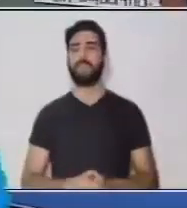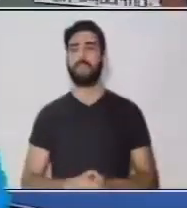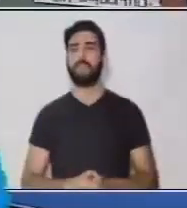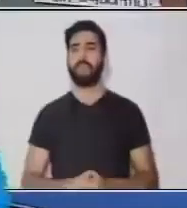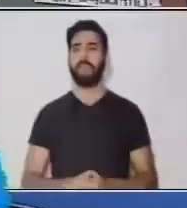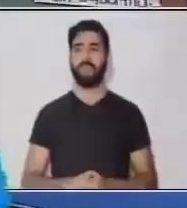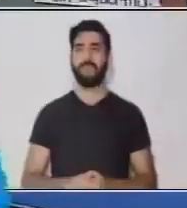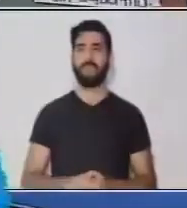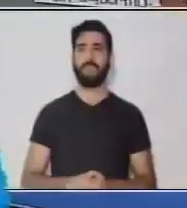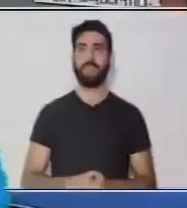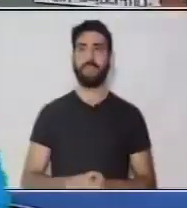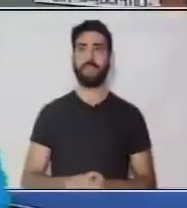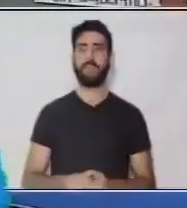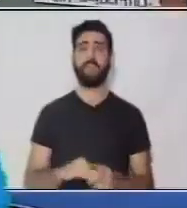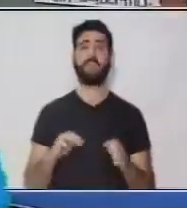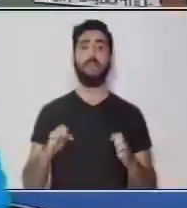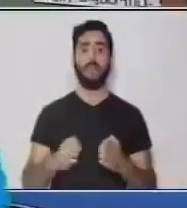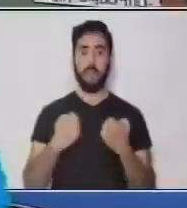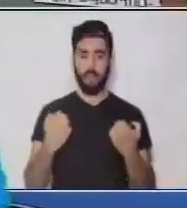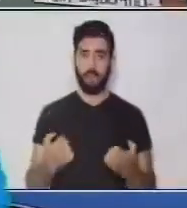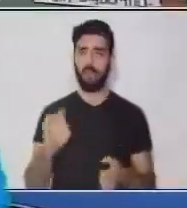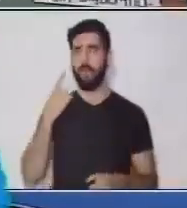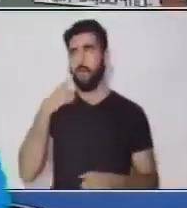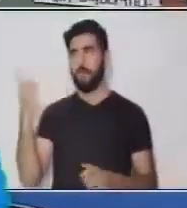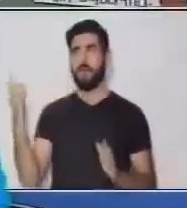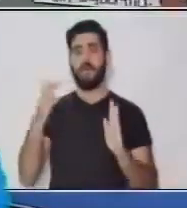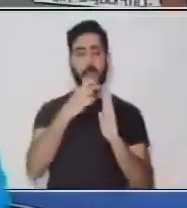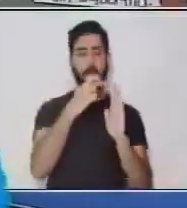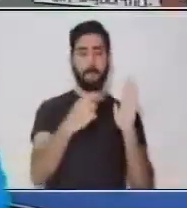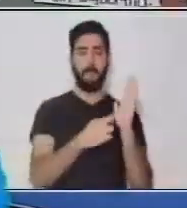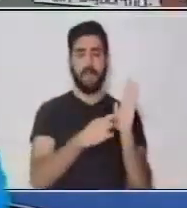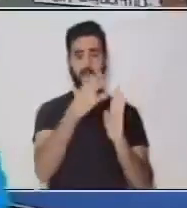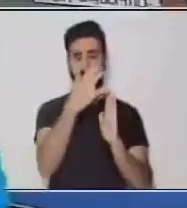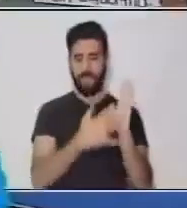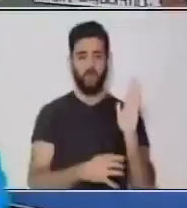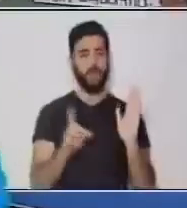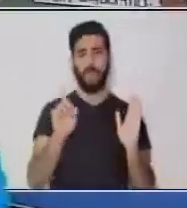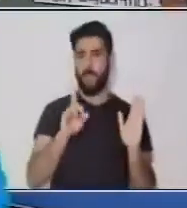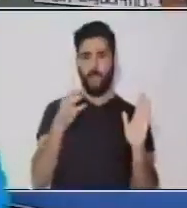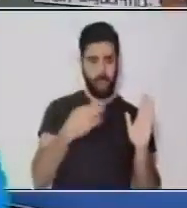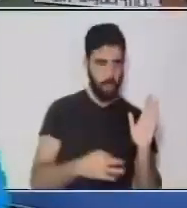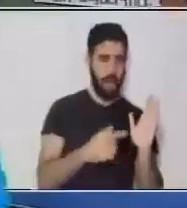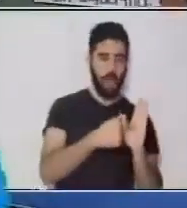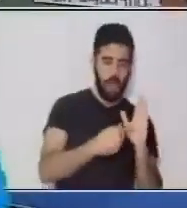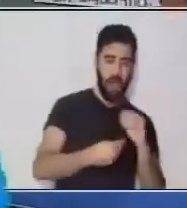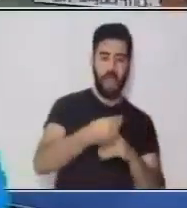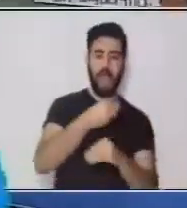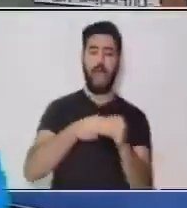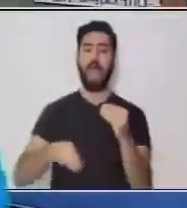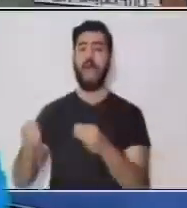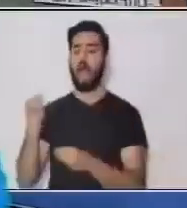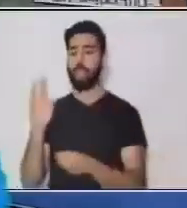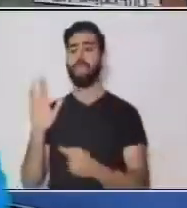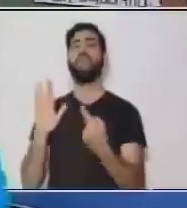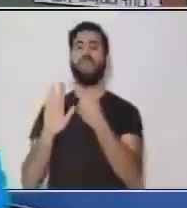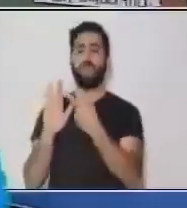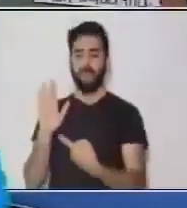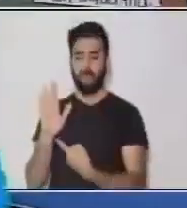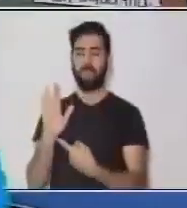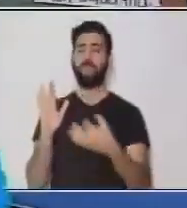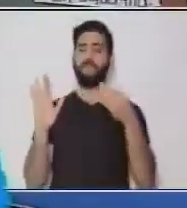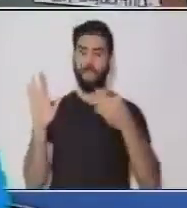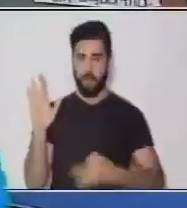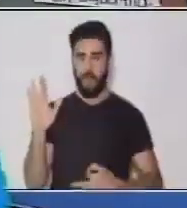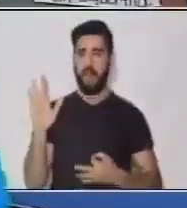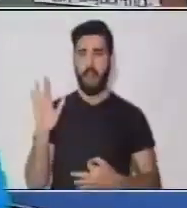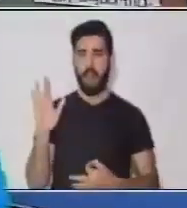Entonces... Acá tenemos... Un texto informal... Y lo transformamos... A un texto formal. Y vemos